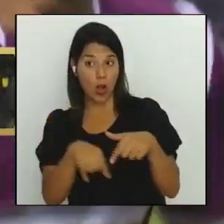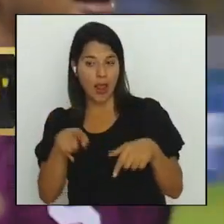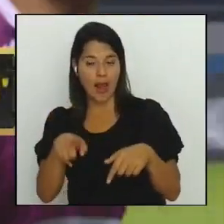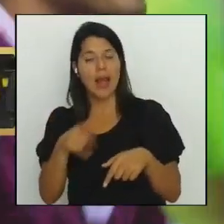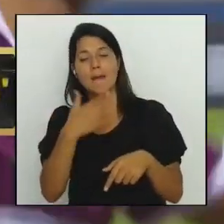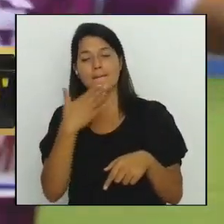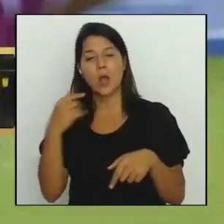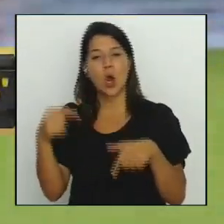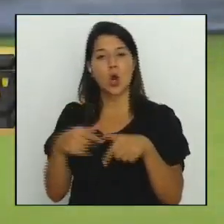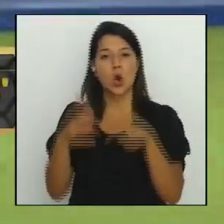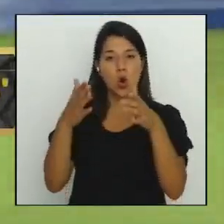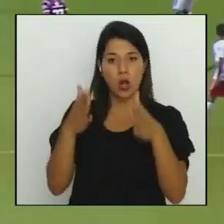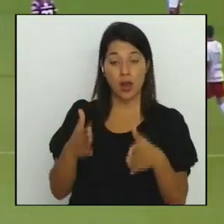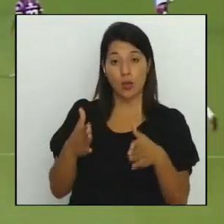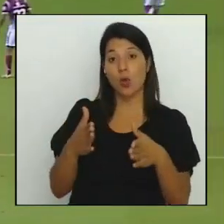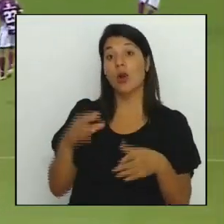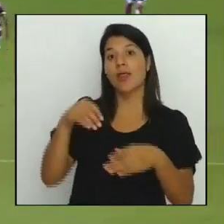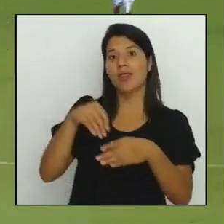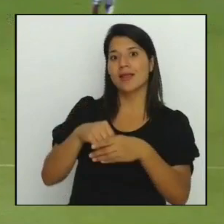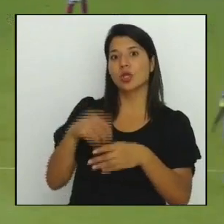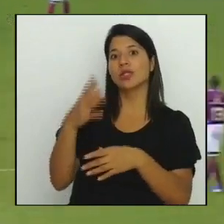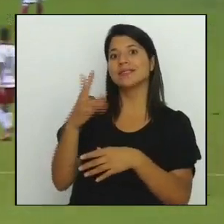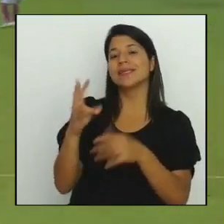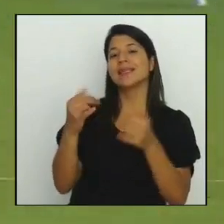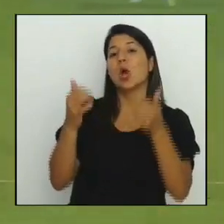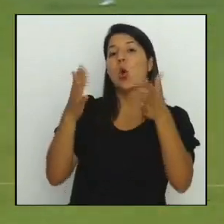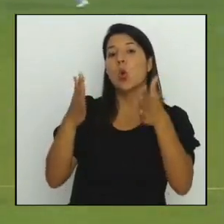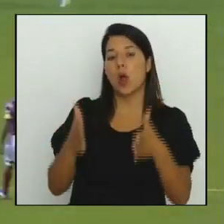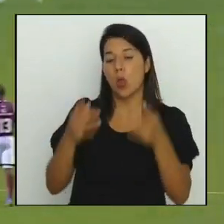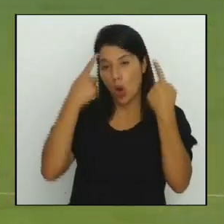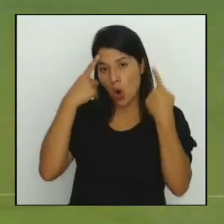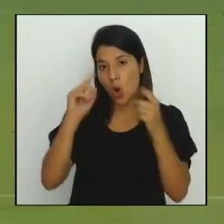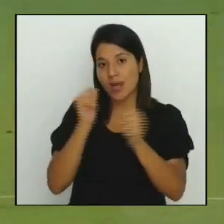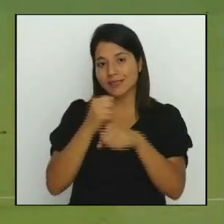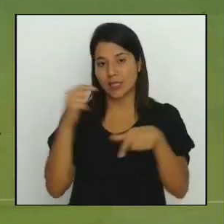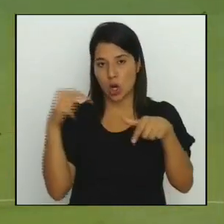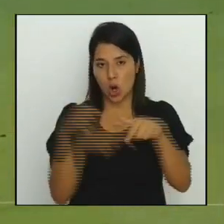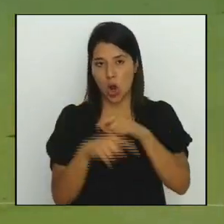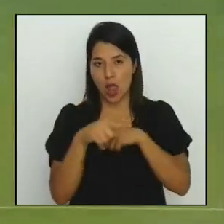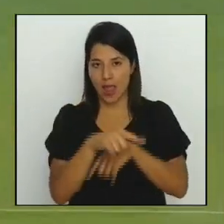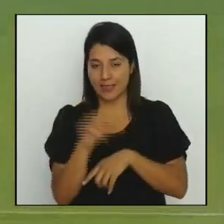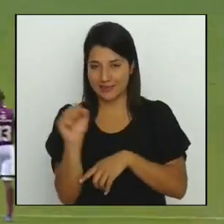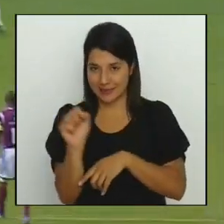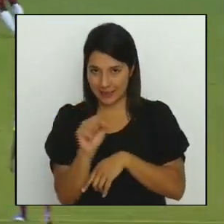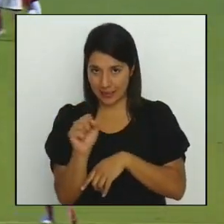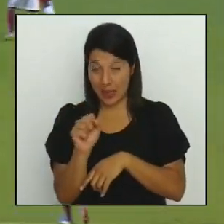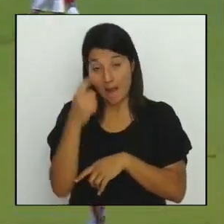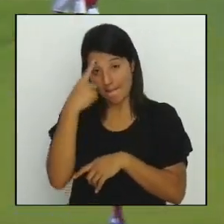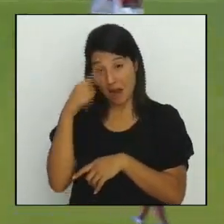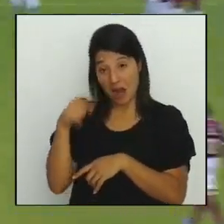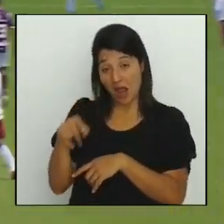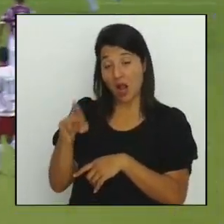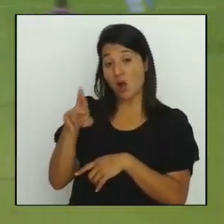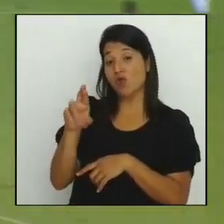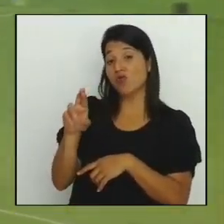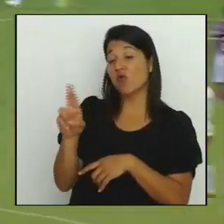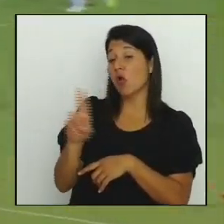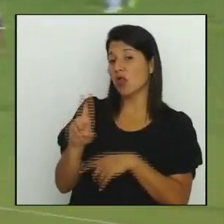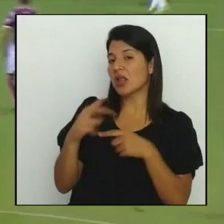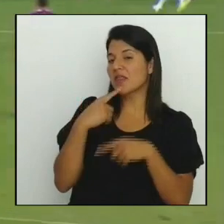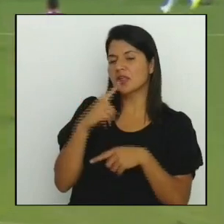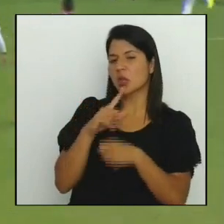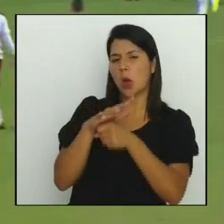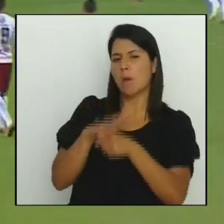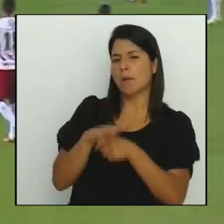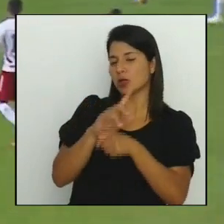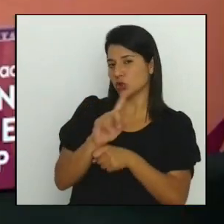17 jugadores morados que le han anotado al equipo pinolero en la historia para Rodríguez esto no es presión y más bien es optimismo de cara al